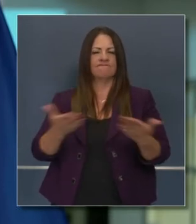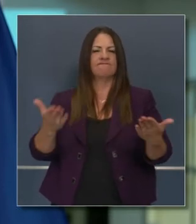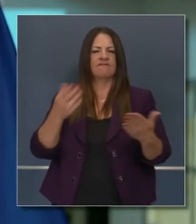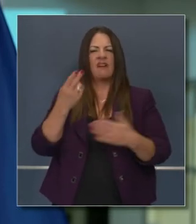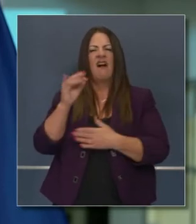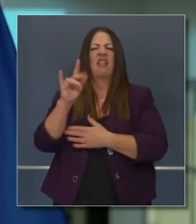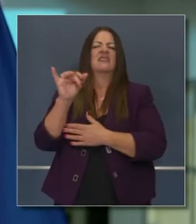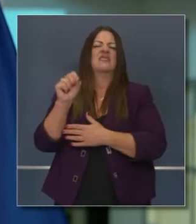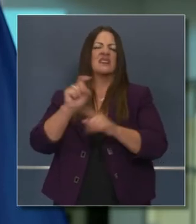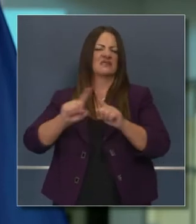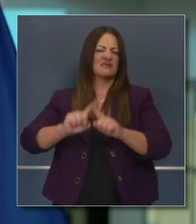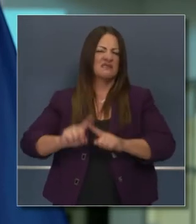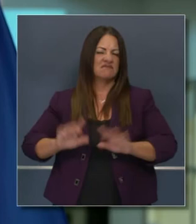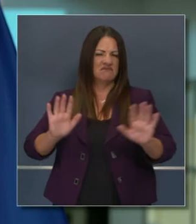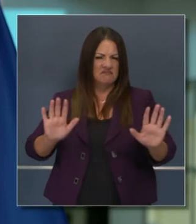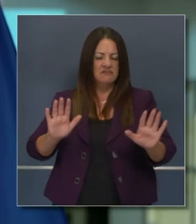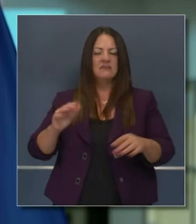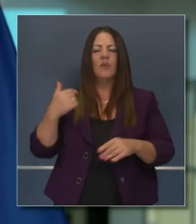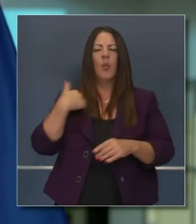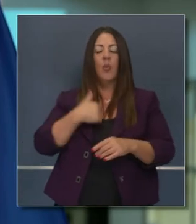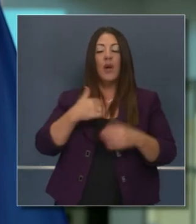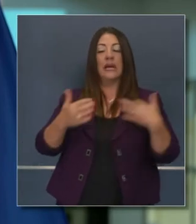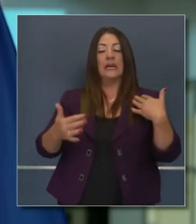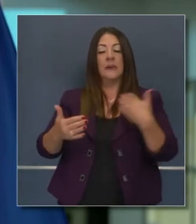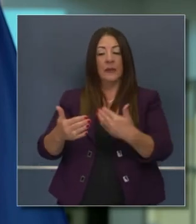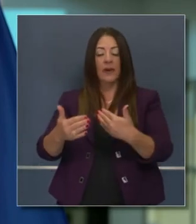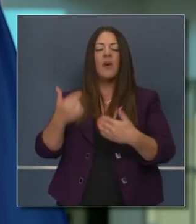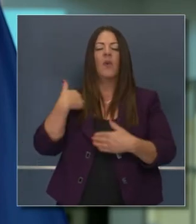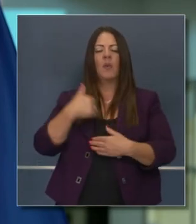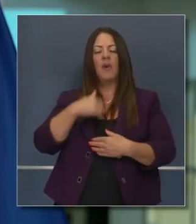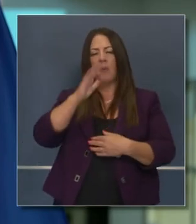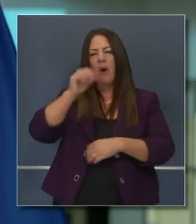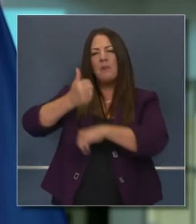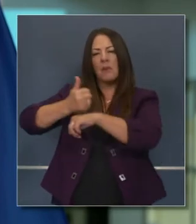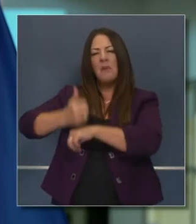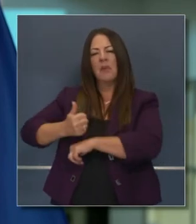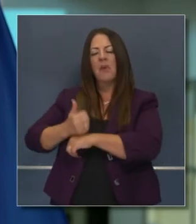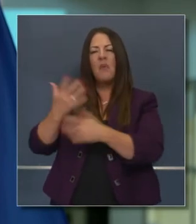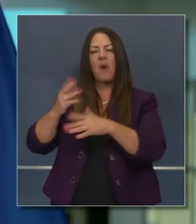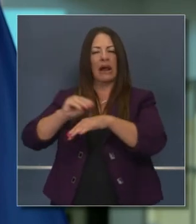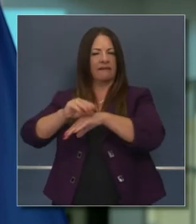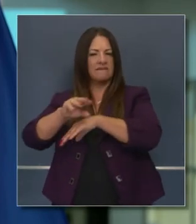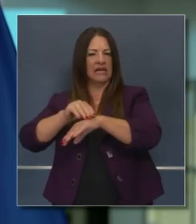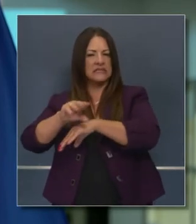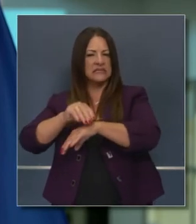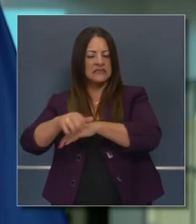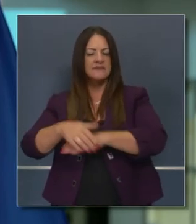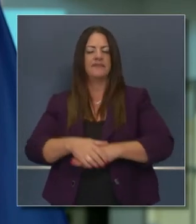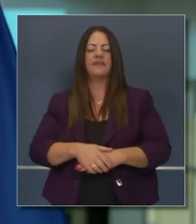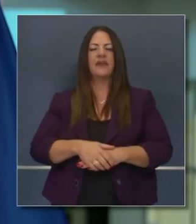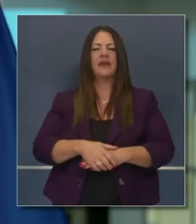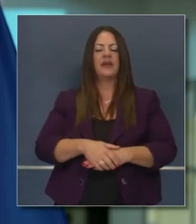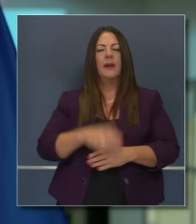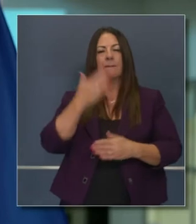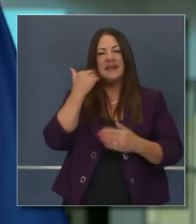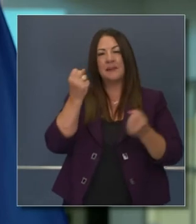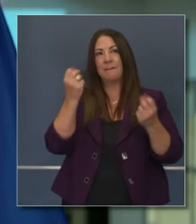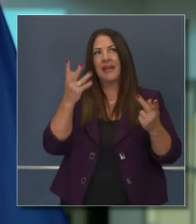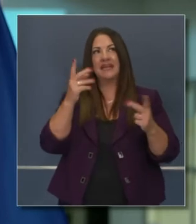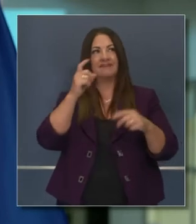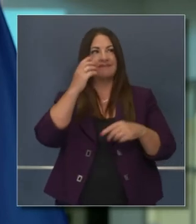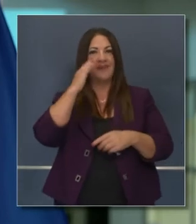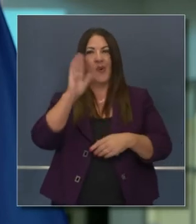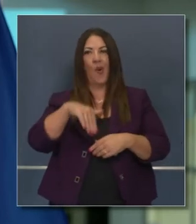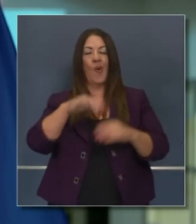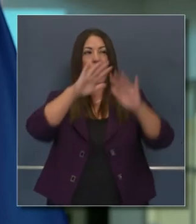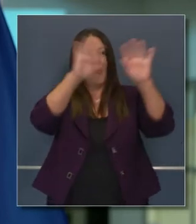Navidad, a Jónica y eso. Pero sí lo haremos al adentrarnos a esa temporada. Al poder movilizar muchas de las